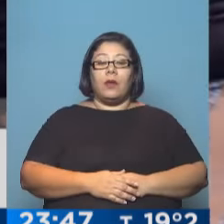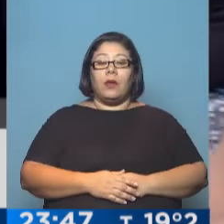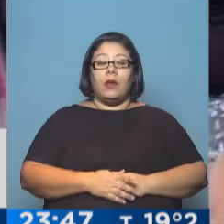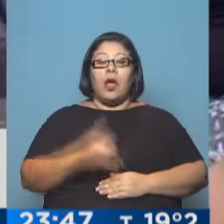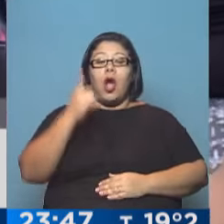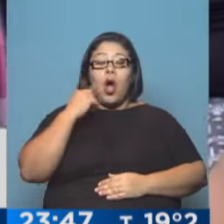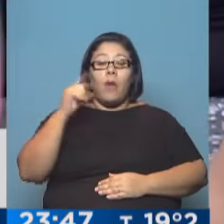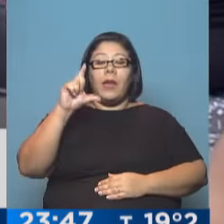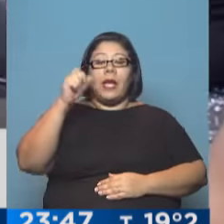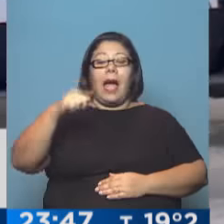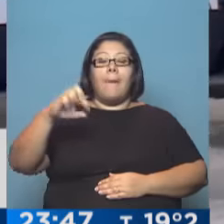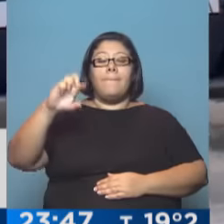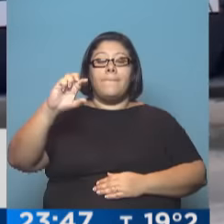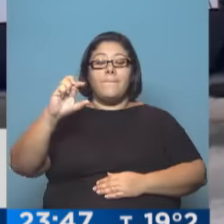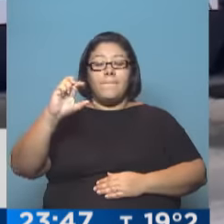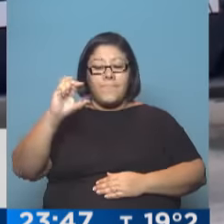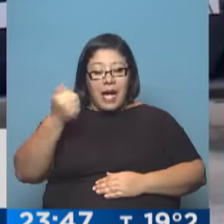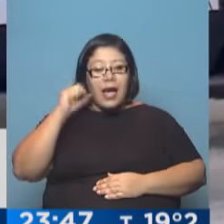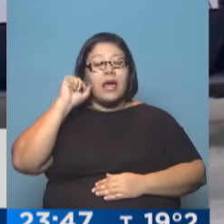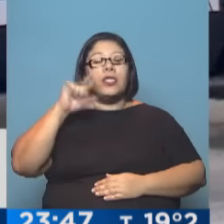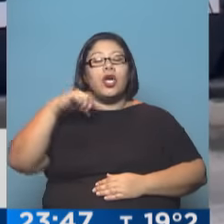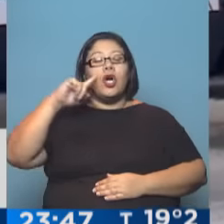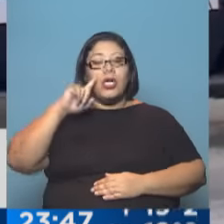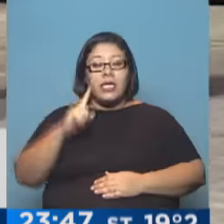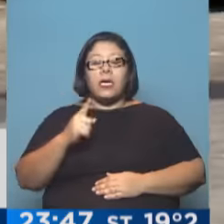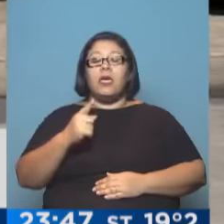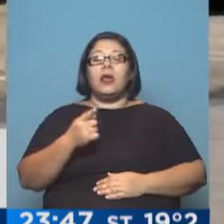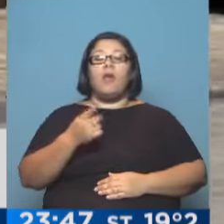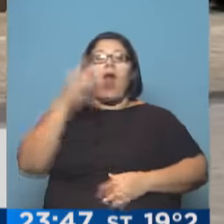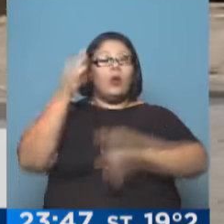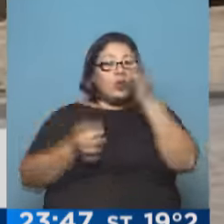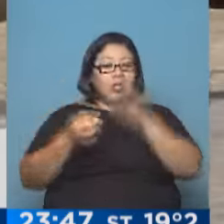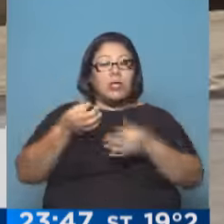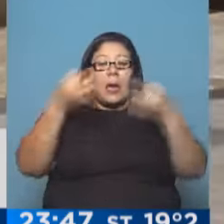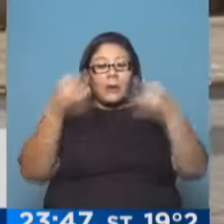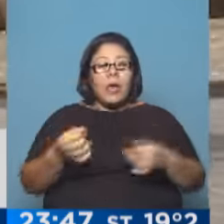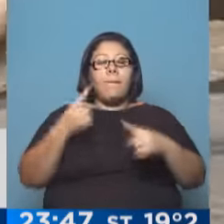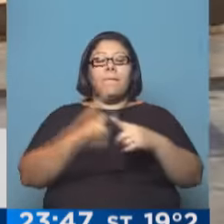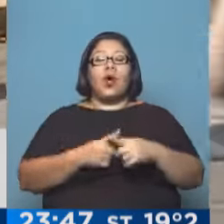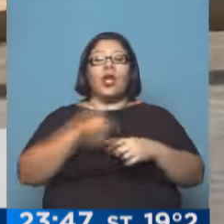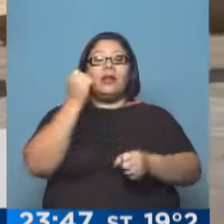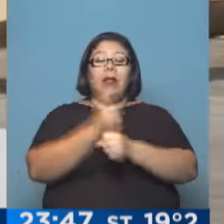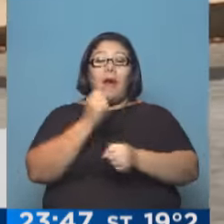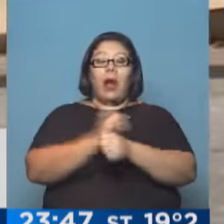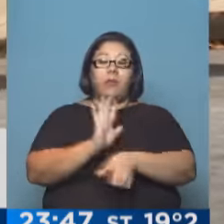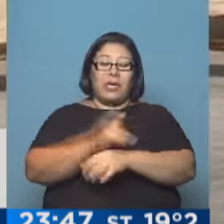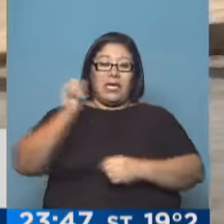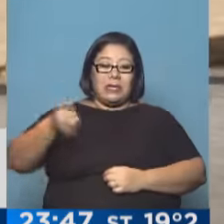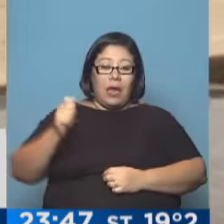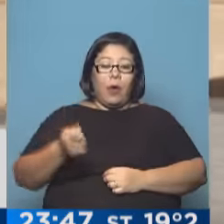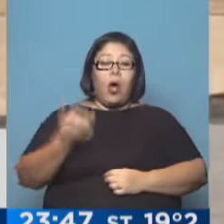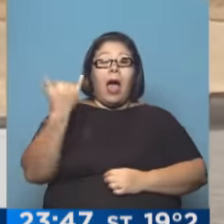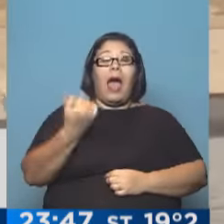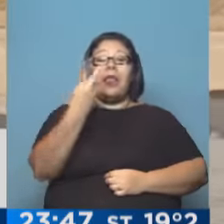consideró que es un avance en la búsqueda de justicia contra el trabajo ilegal en la Ciudad de Buenos Aires, donde estimó a entre 250 y 300 mil